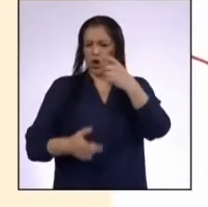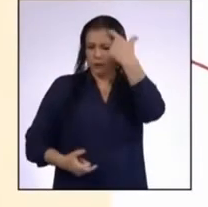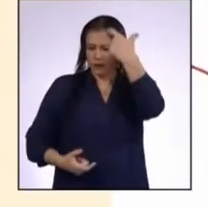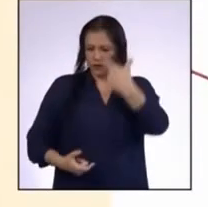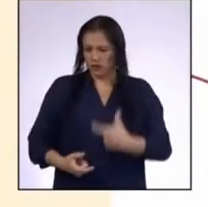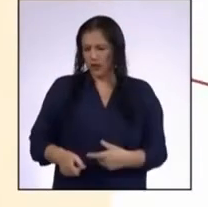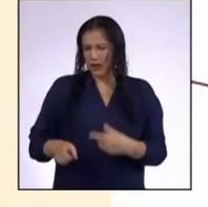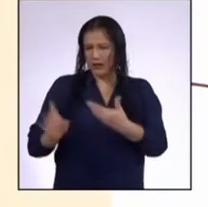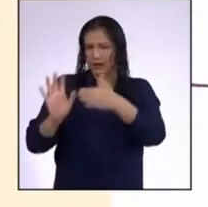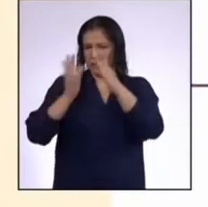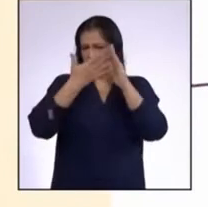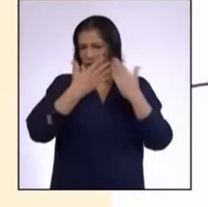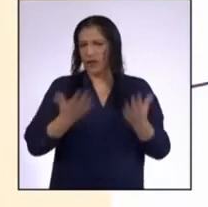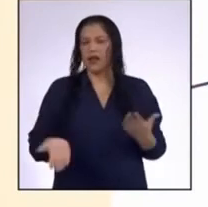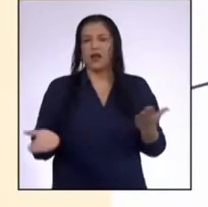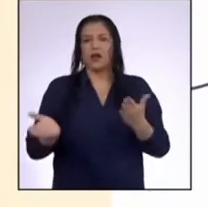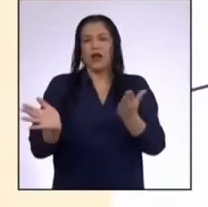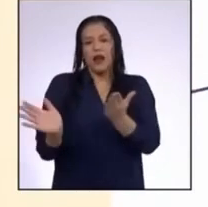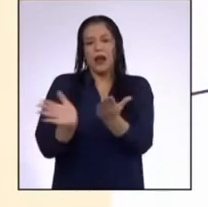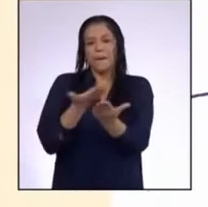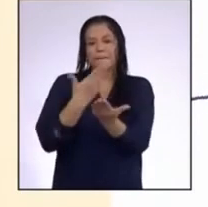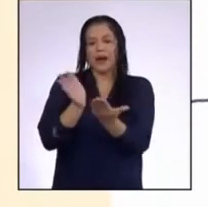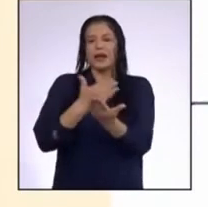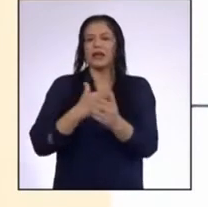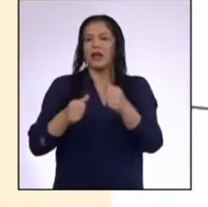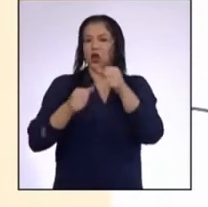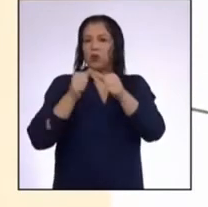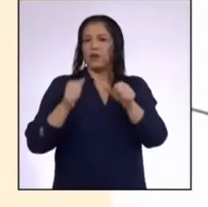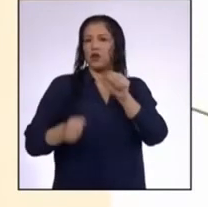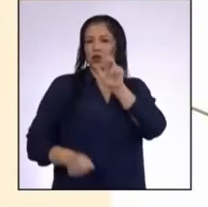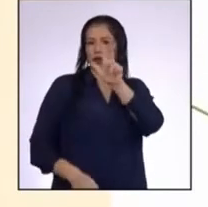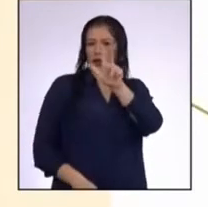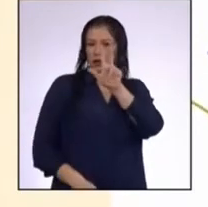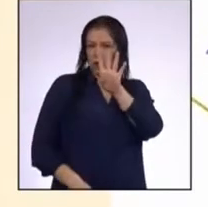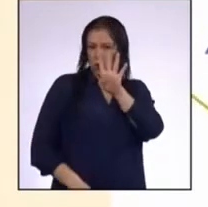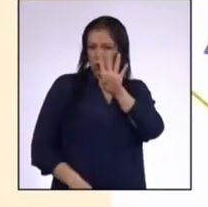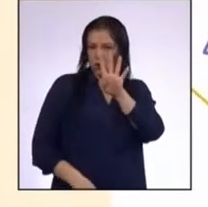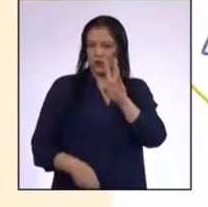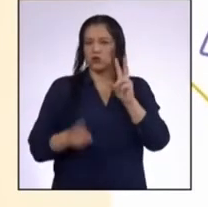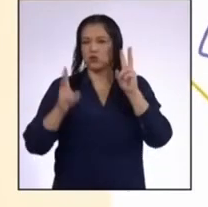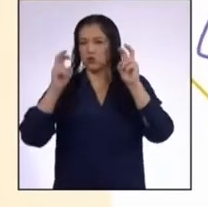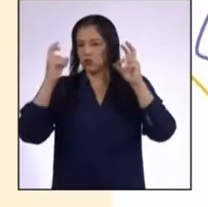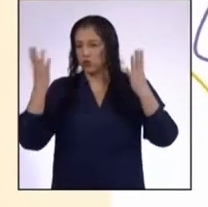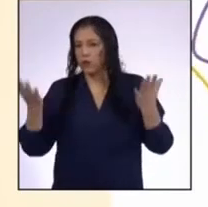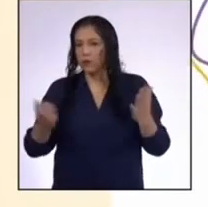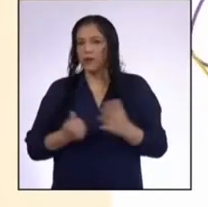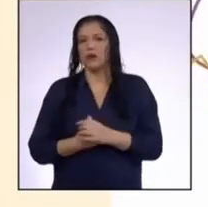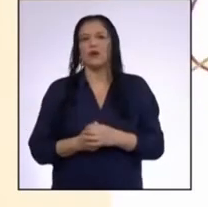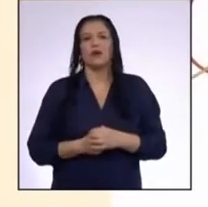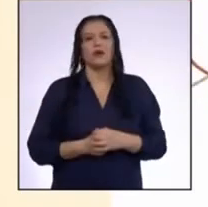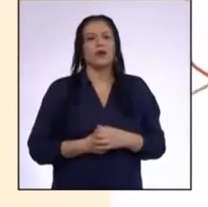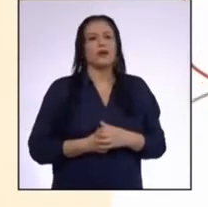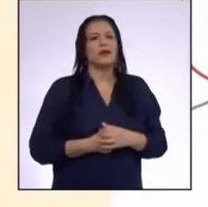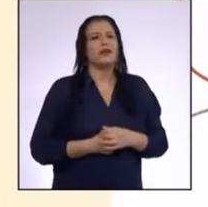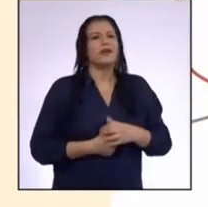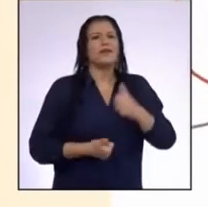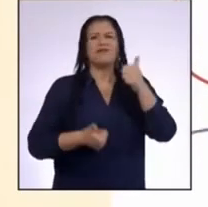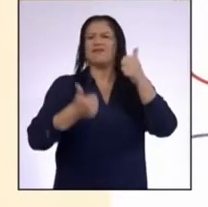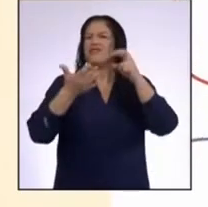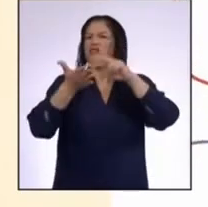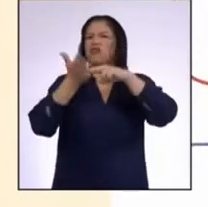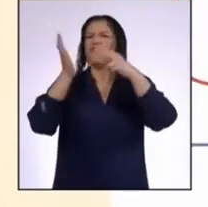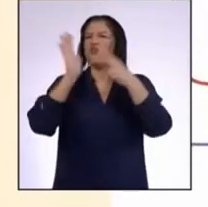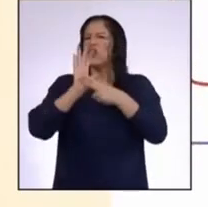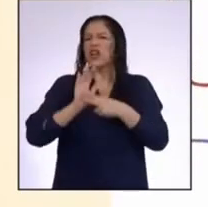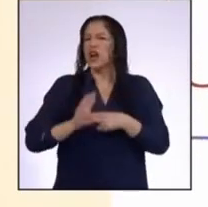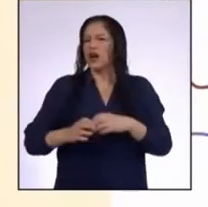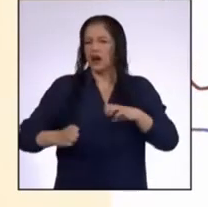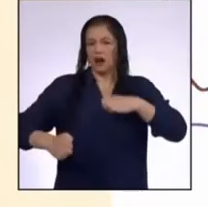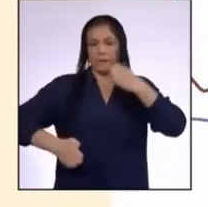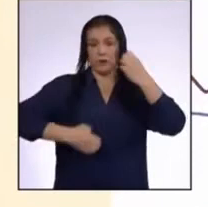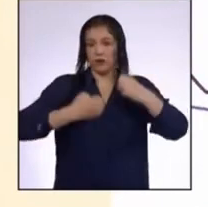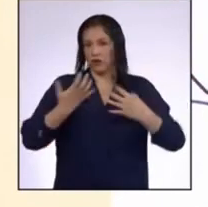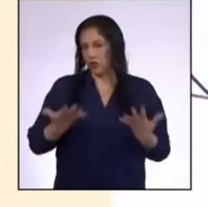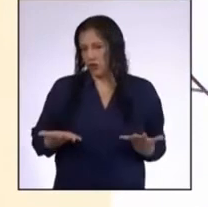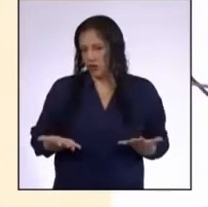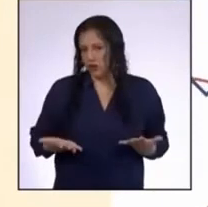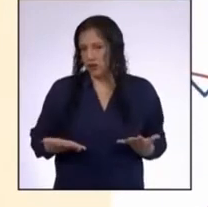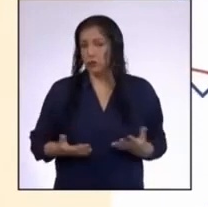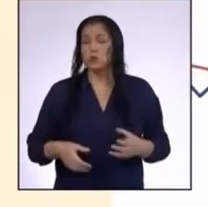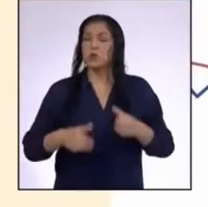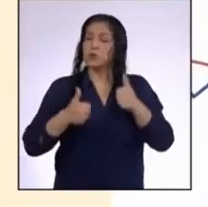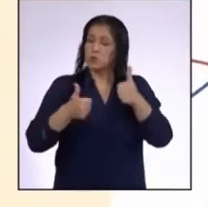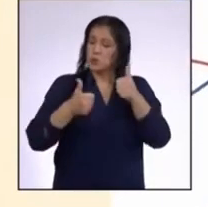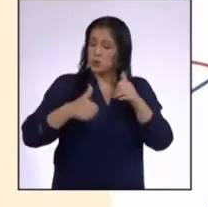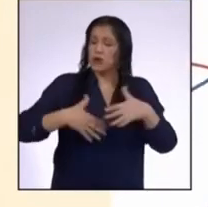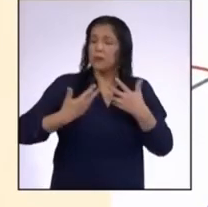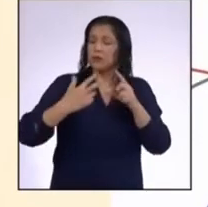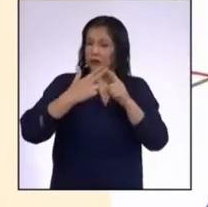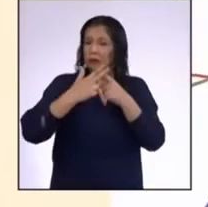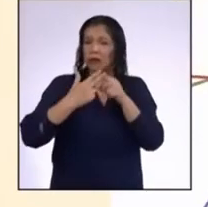Ciudadanía en la página 34 Se llama ¿Qué son las emociones? Puede ser un buen